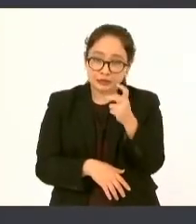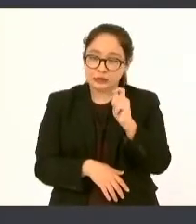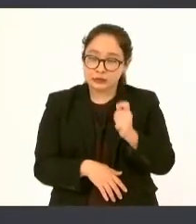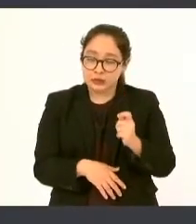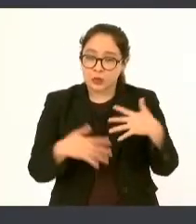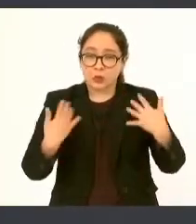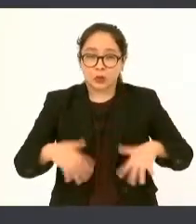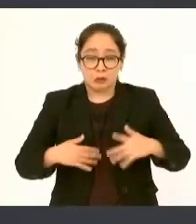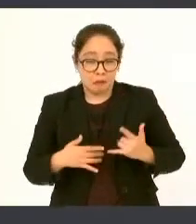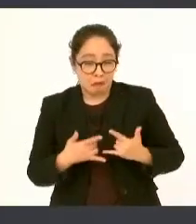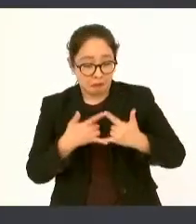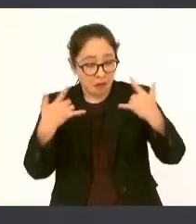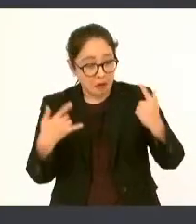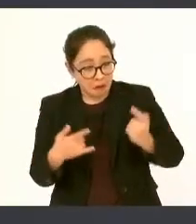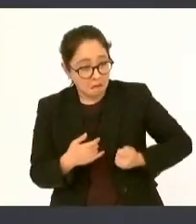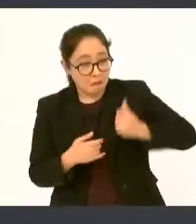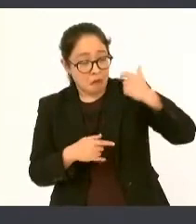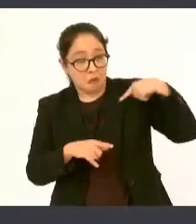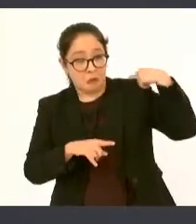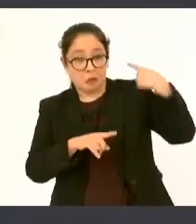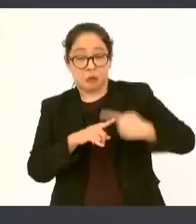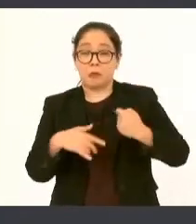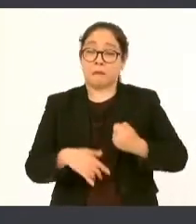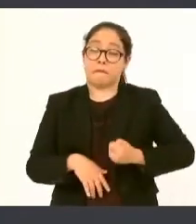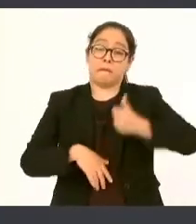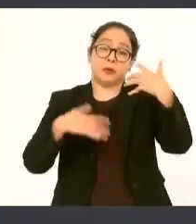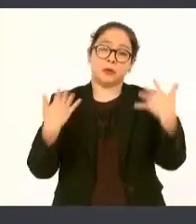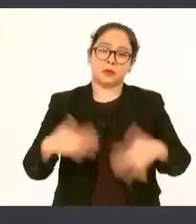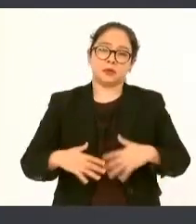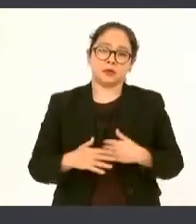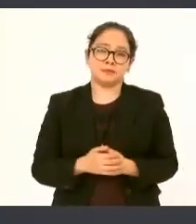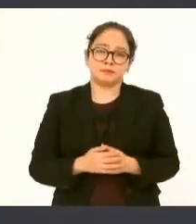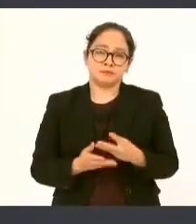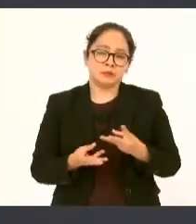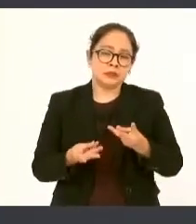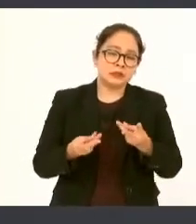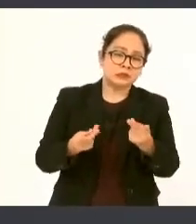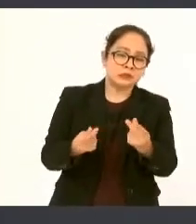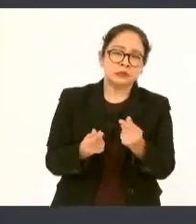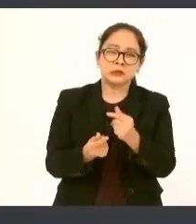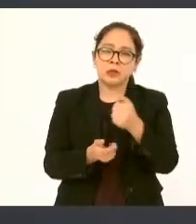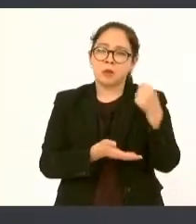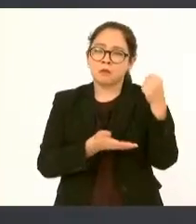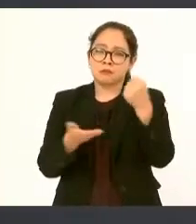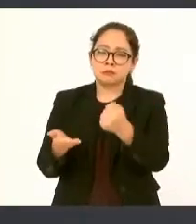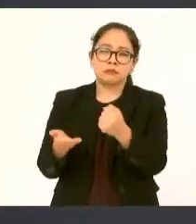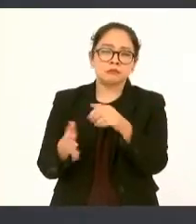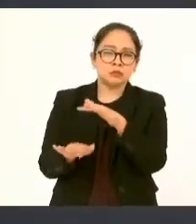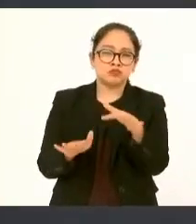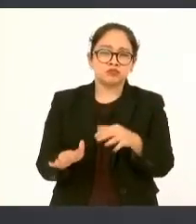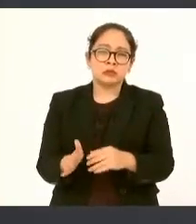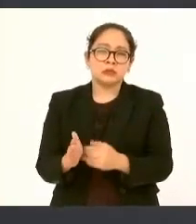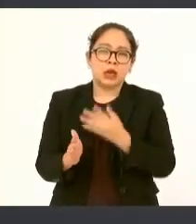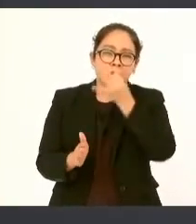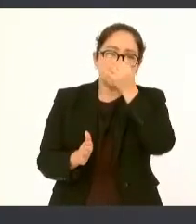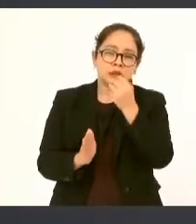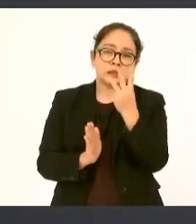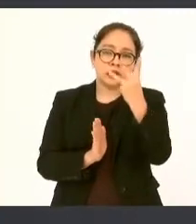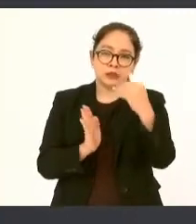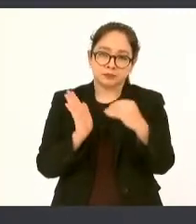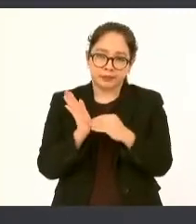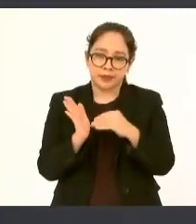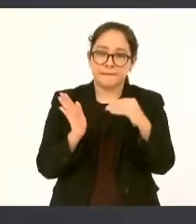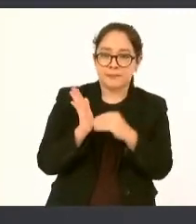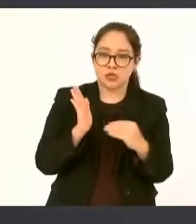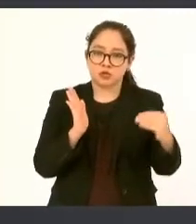una inversión de cerca de tres mil millones de